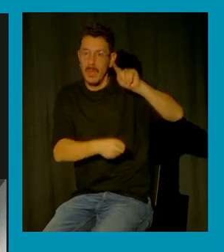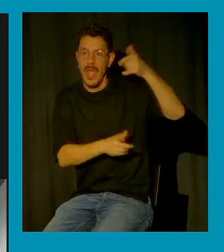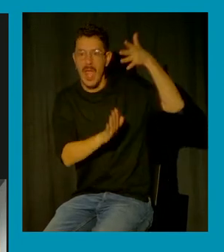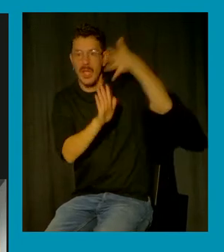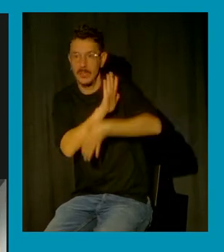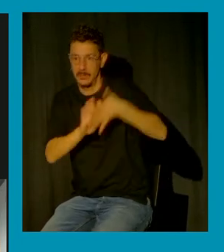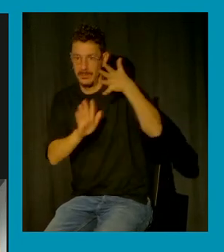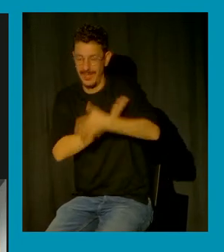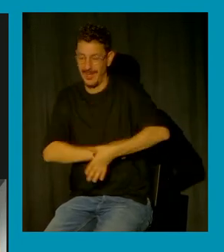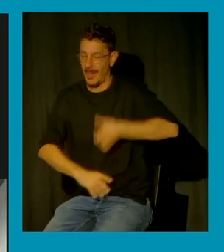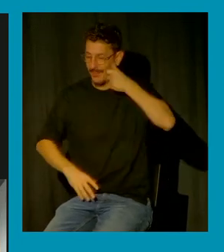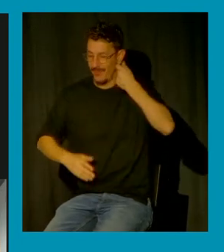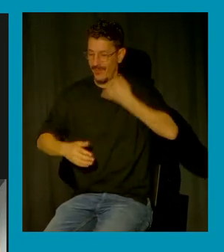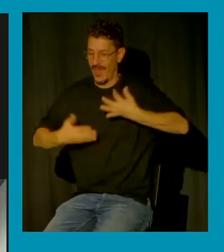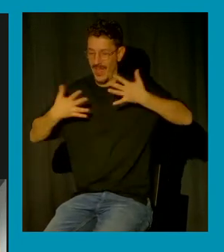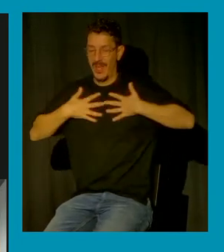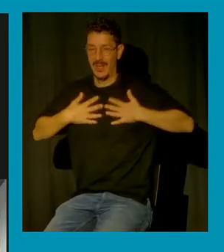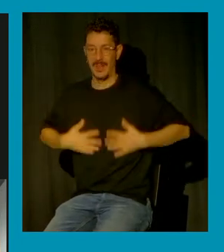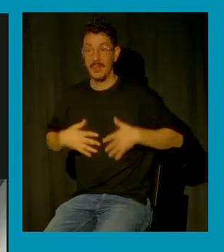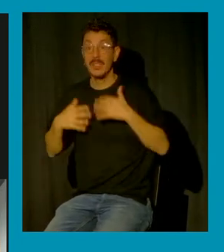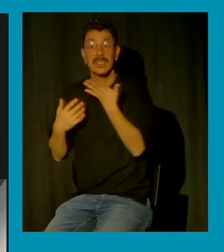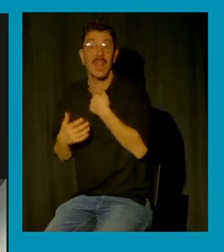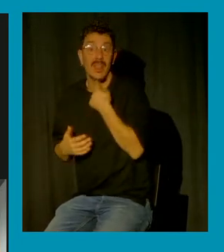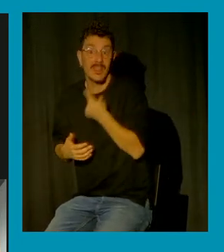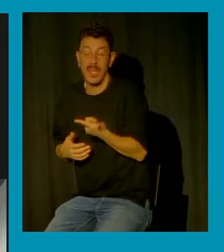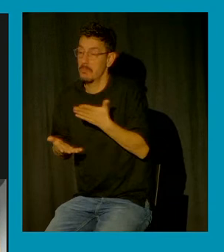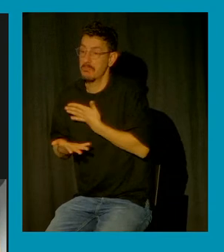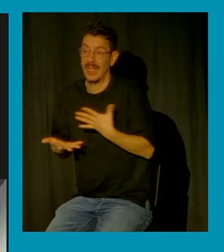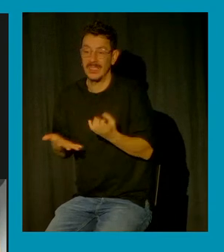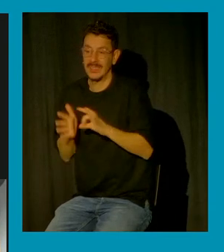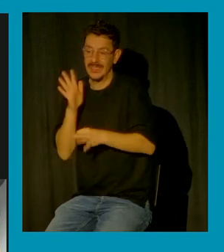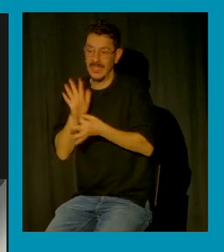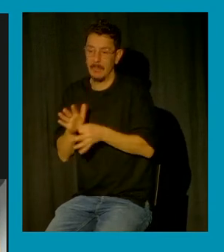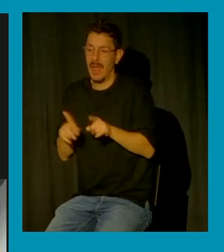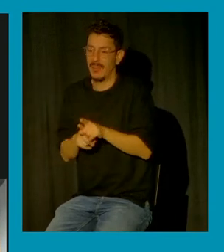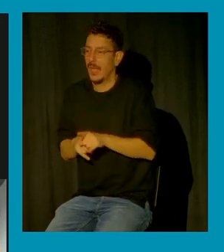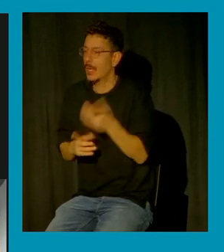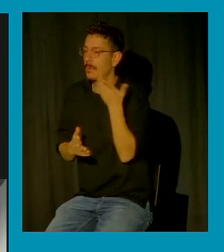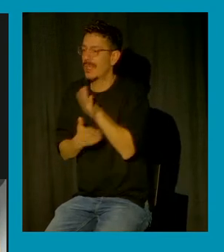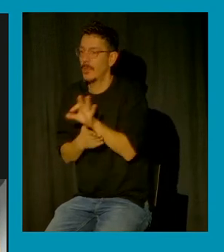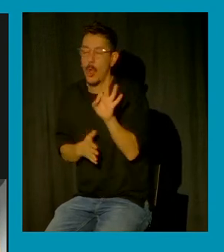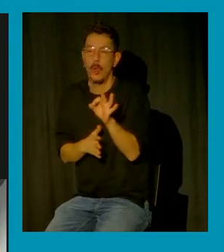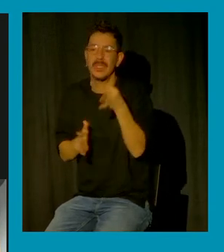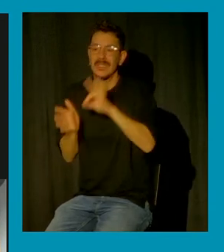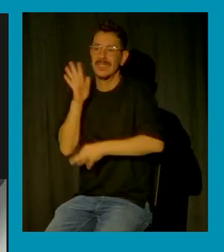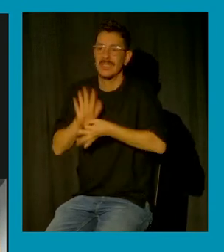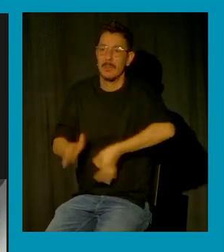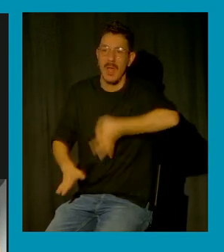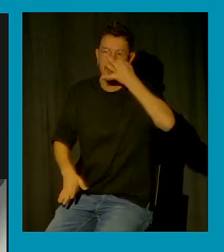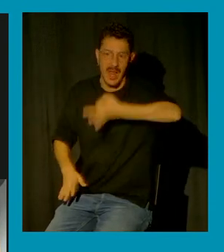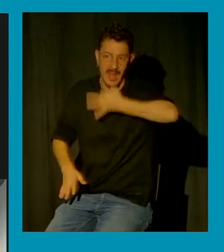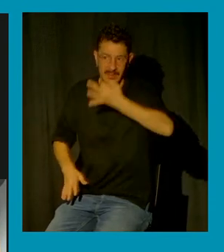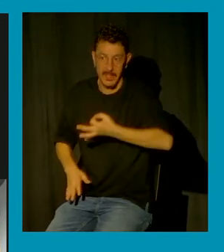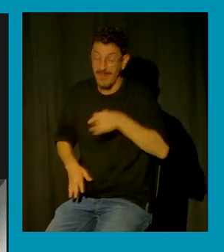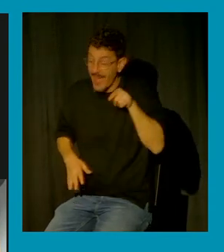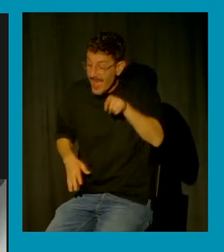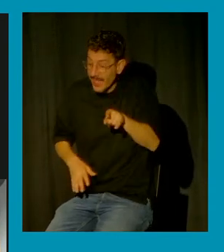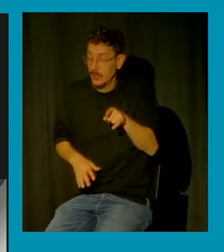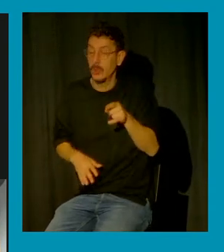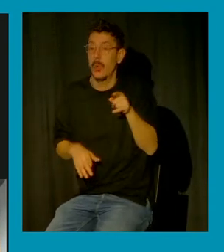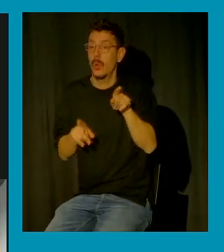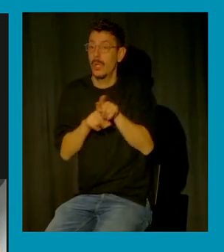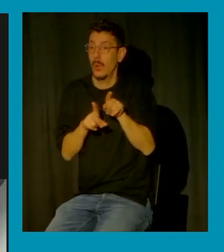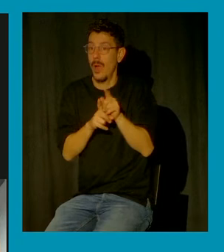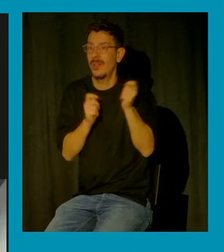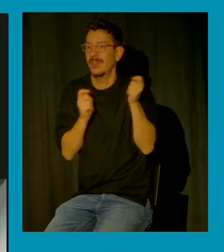representaciones todo este sistema de narrativas las que conforman la manera en que tenemos de comprender de ejercer y de